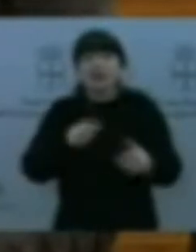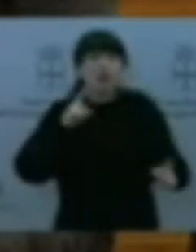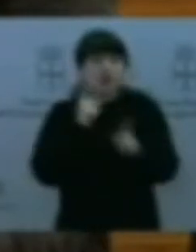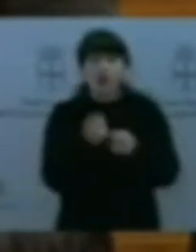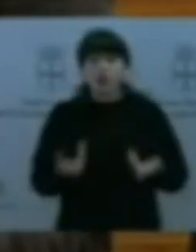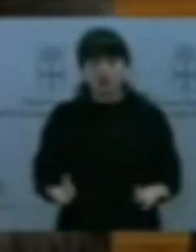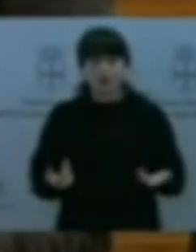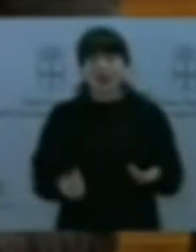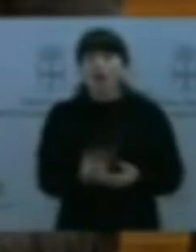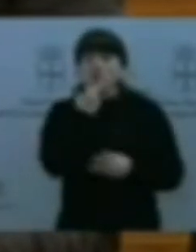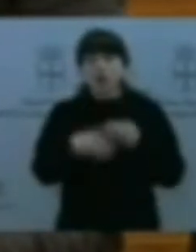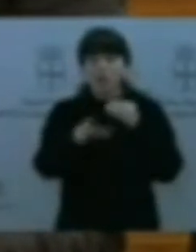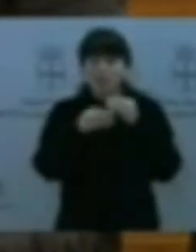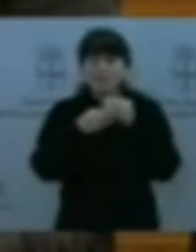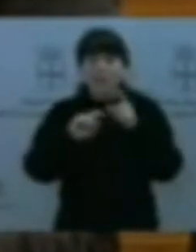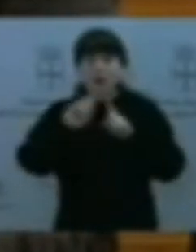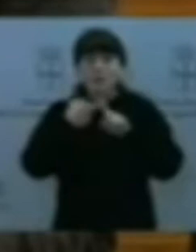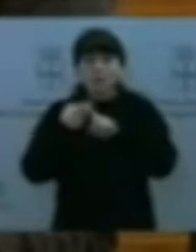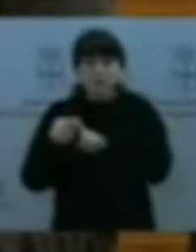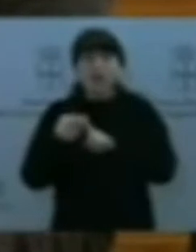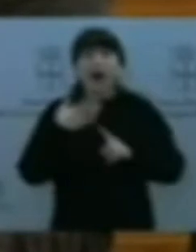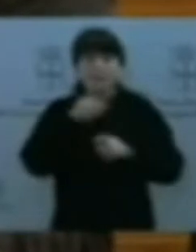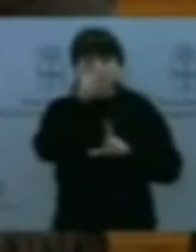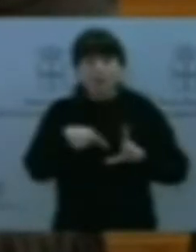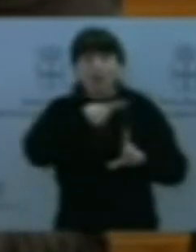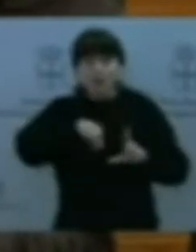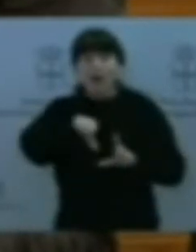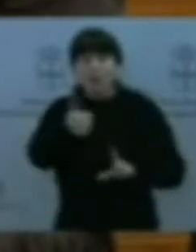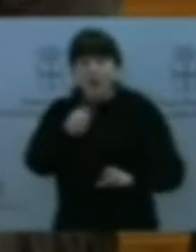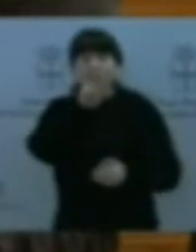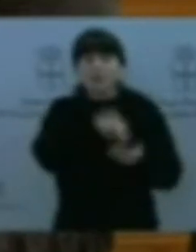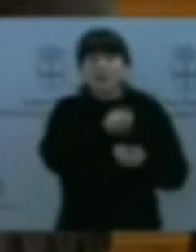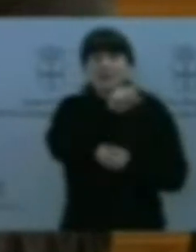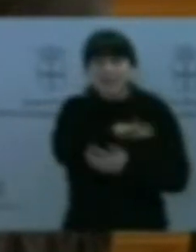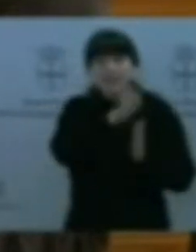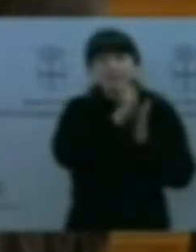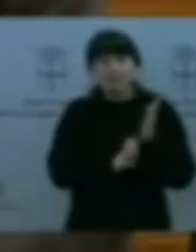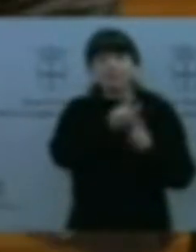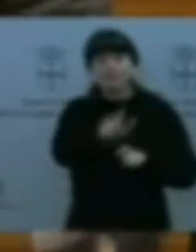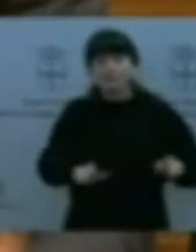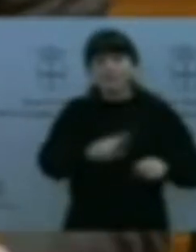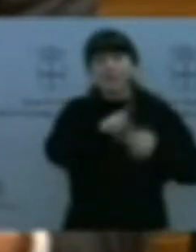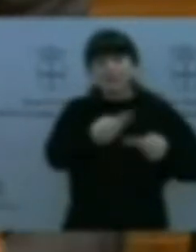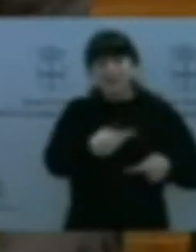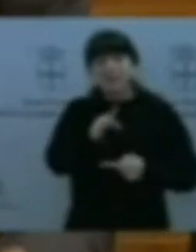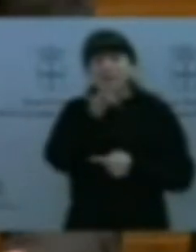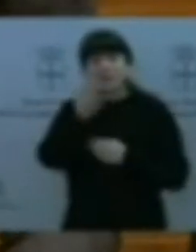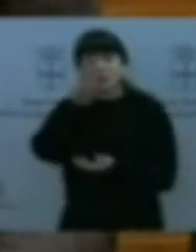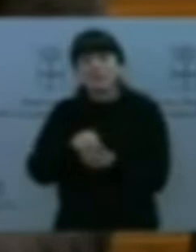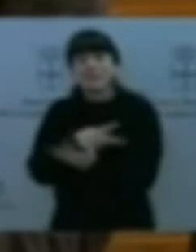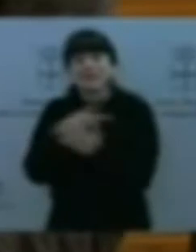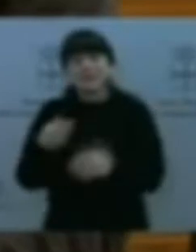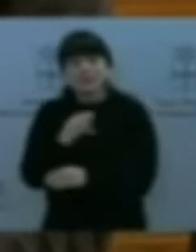que les aprobamos, la de 2015 con deducciones para las familias y en 2017 aumentando la partida, viendo que ustedes no